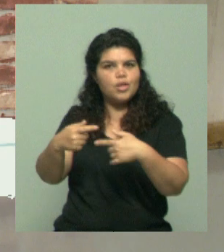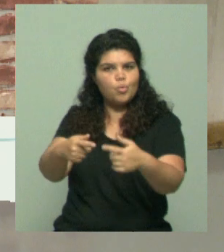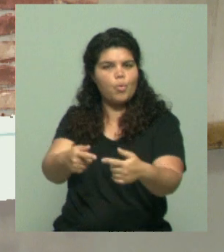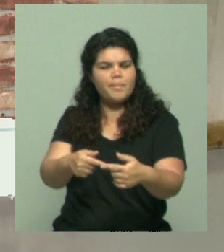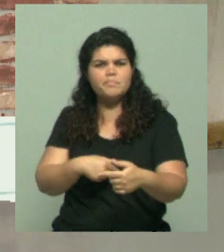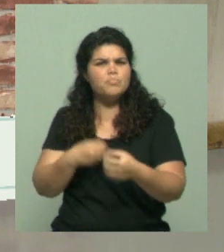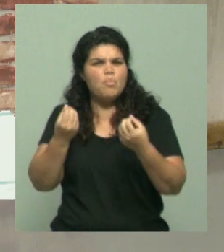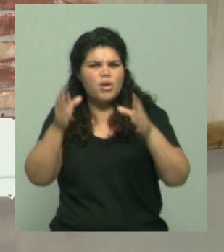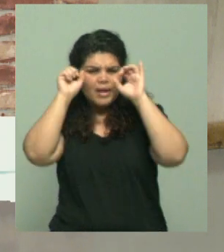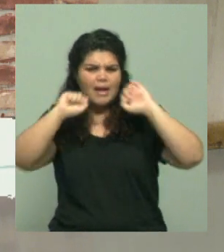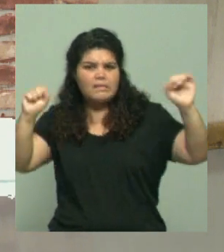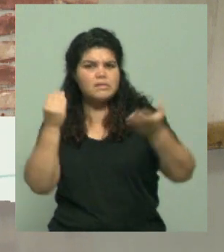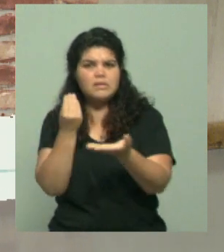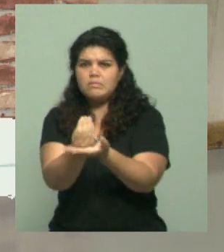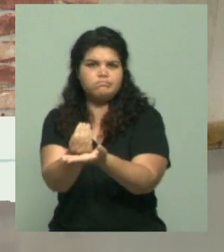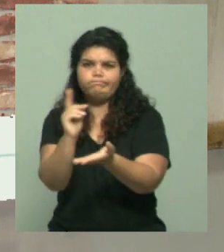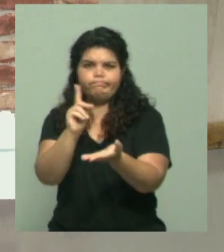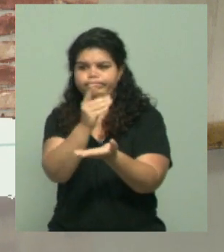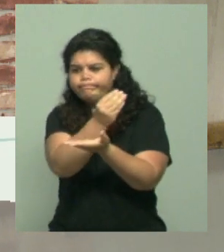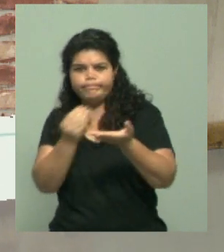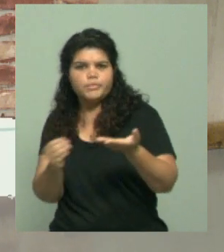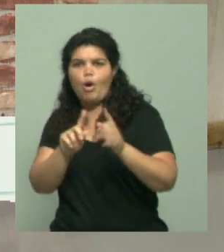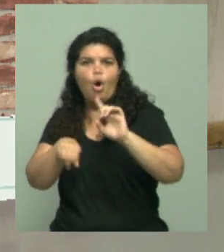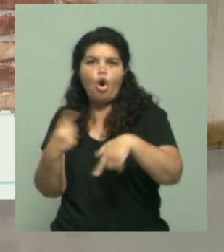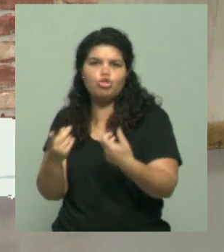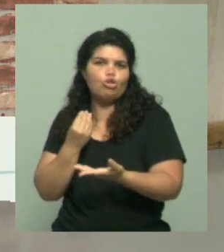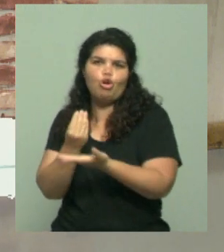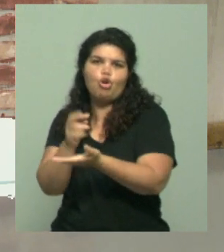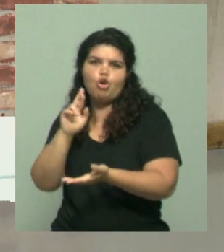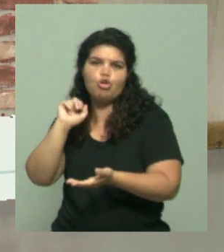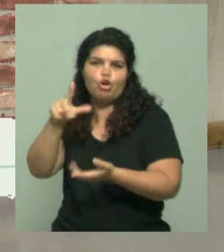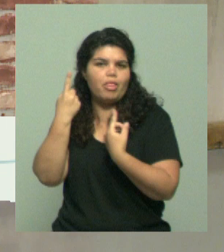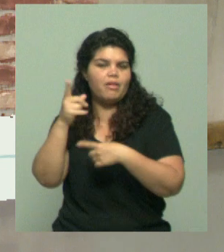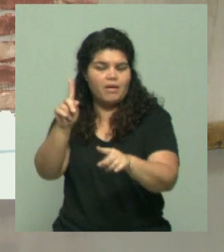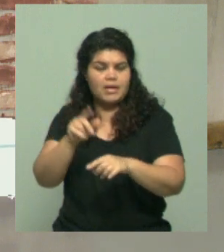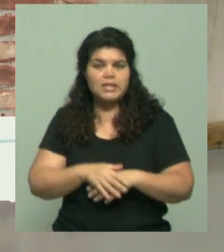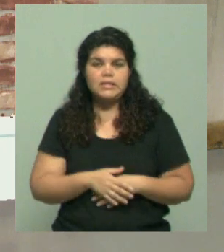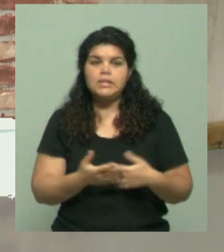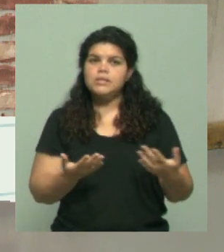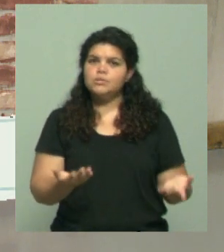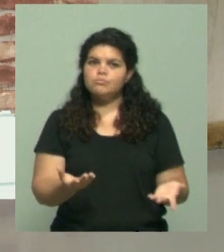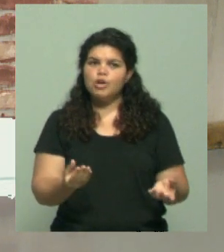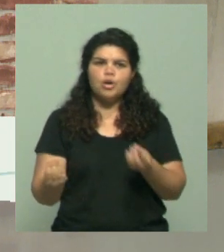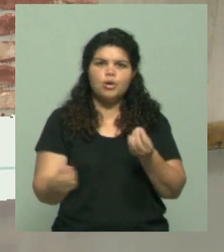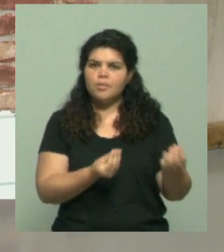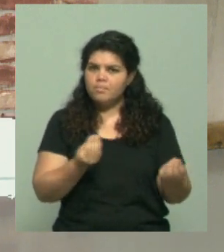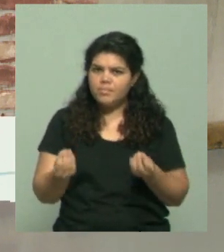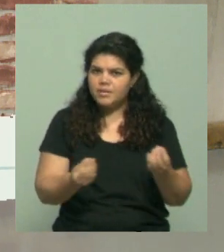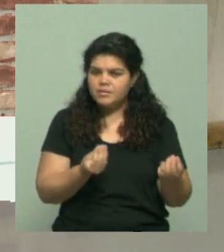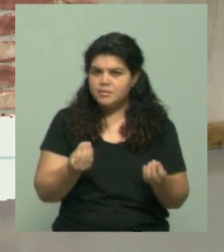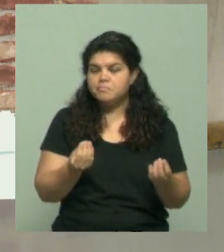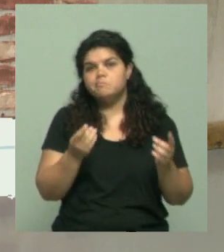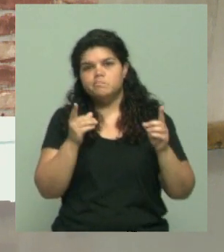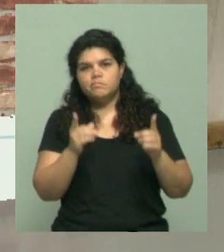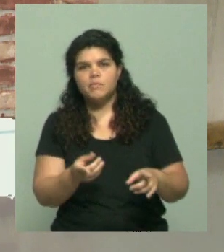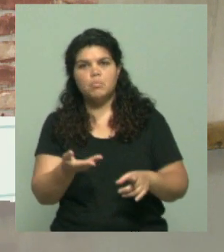se dio esto que parecía que estaba casi cantado o era un final anunciado, teniendo en cuenta que se venía hablando tal vez de la